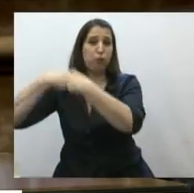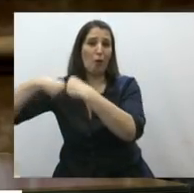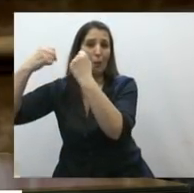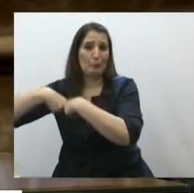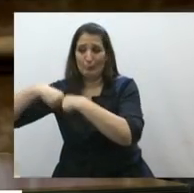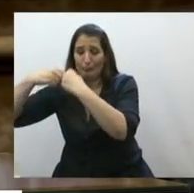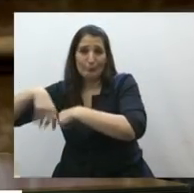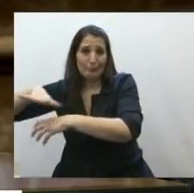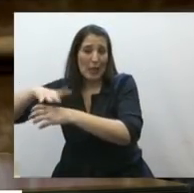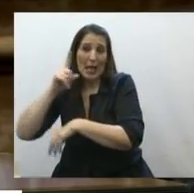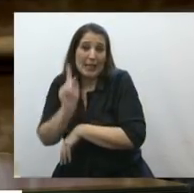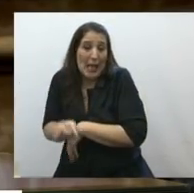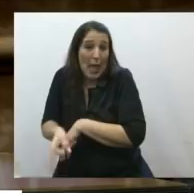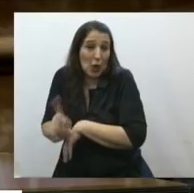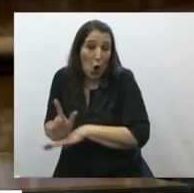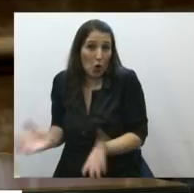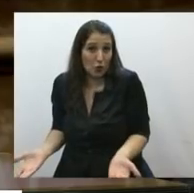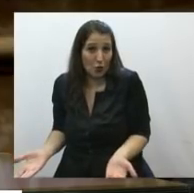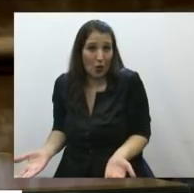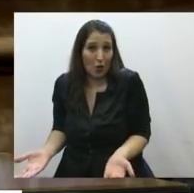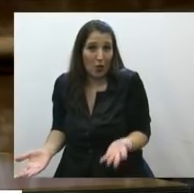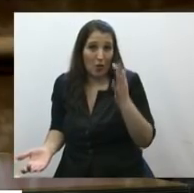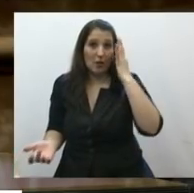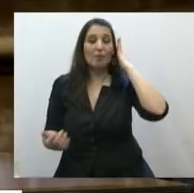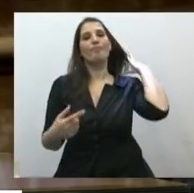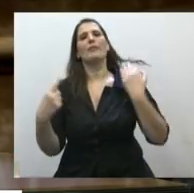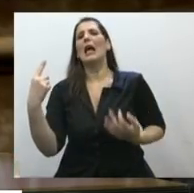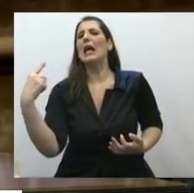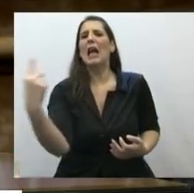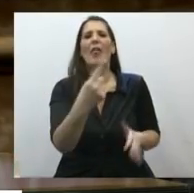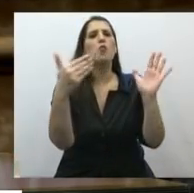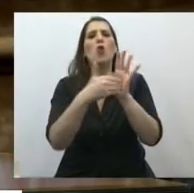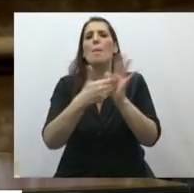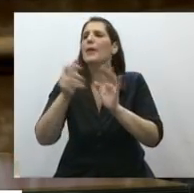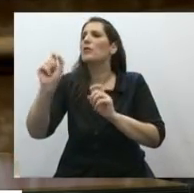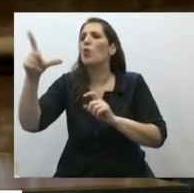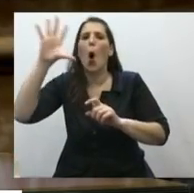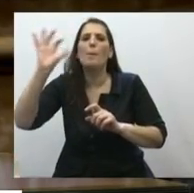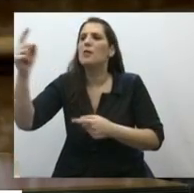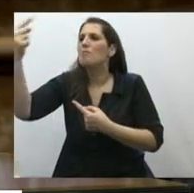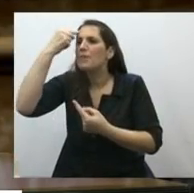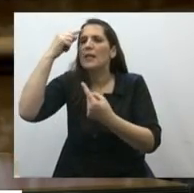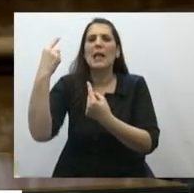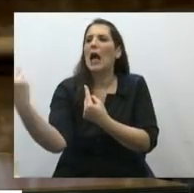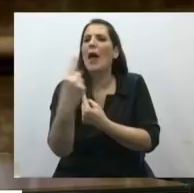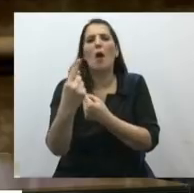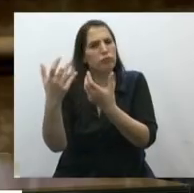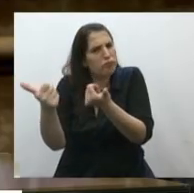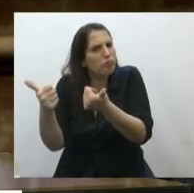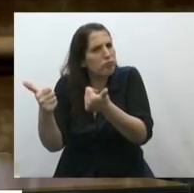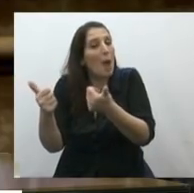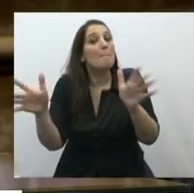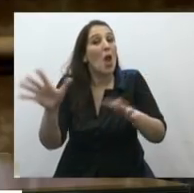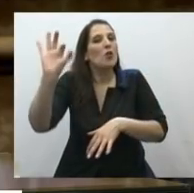Que cada uno actúe de acuerdo a sus creencias y a su conciencia, pero que sepan quienes votan hoy